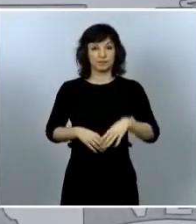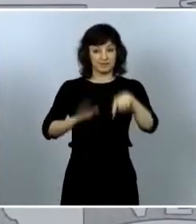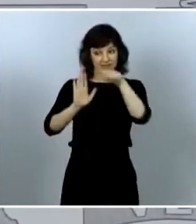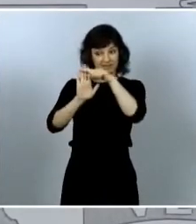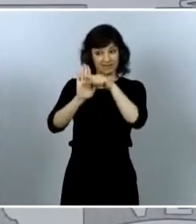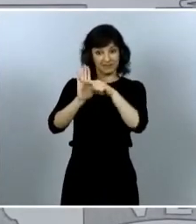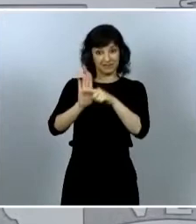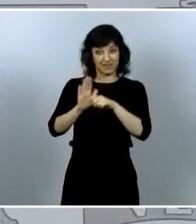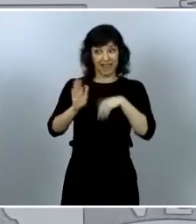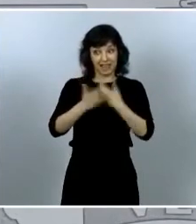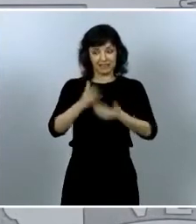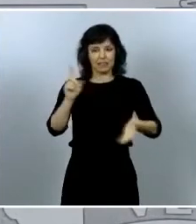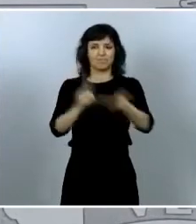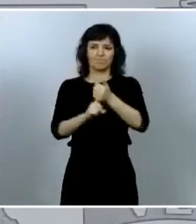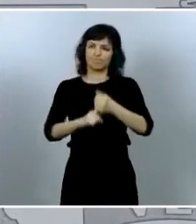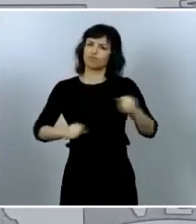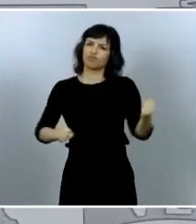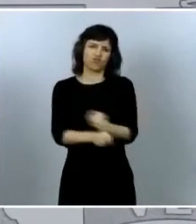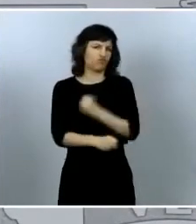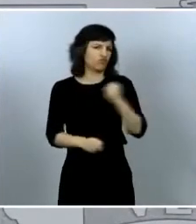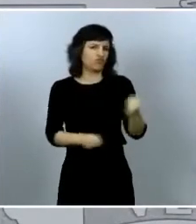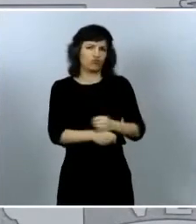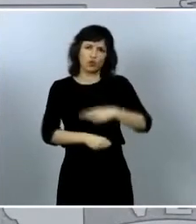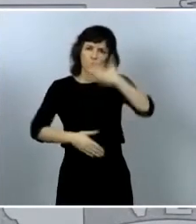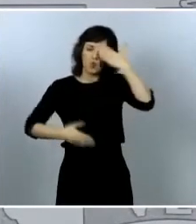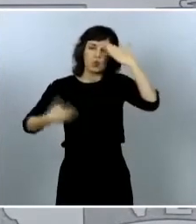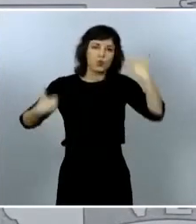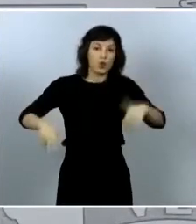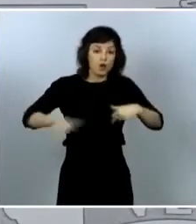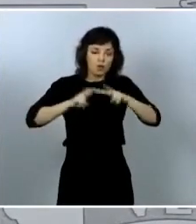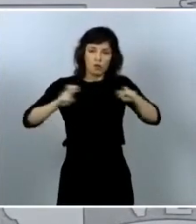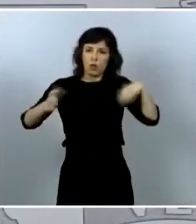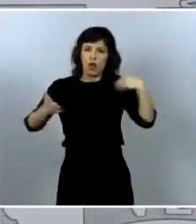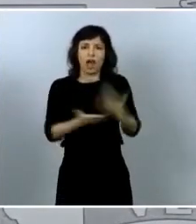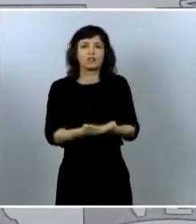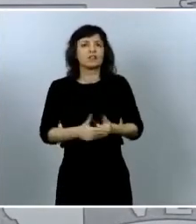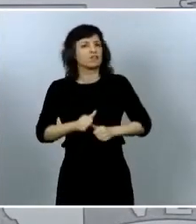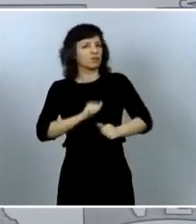desde el primer minuto y así vamos a seguir haciéndolo hasta el final